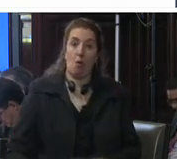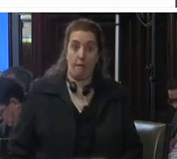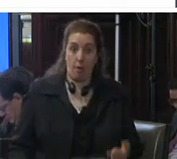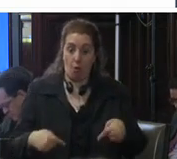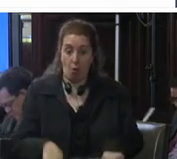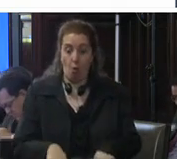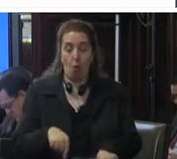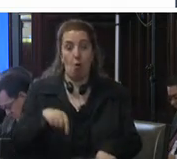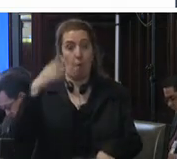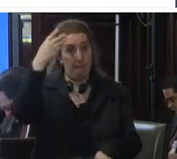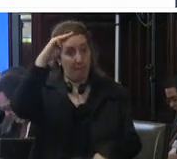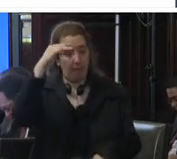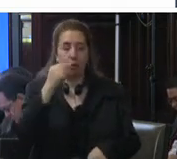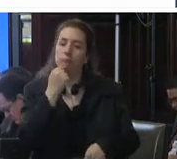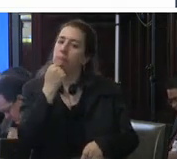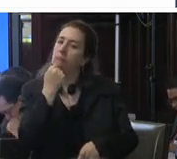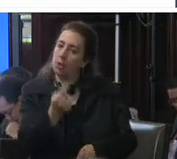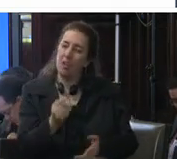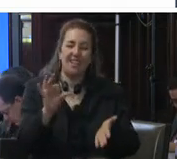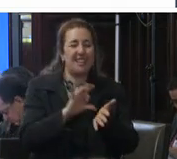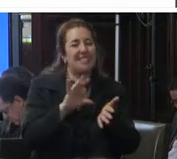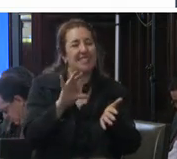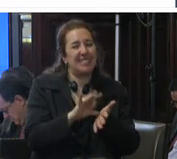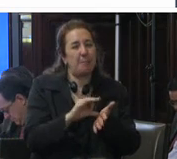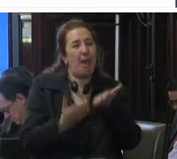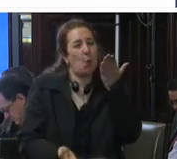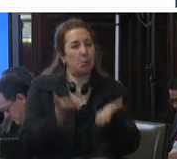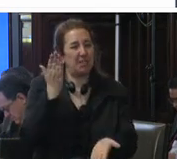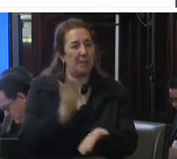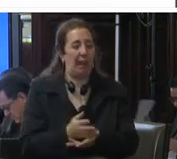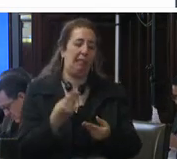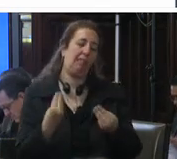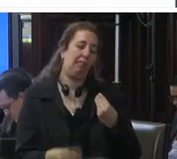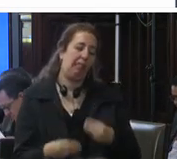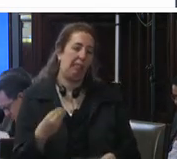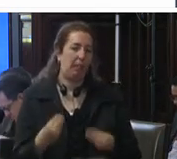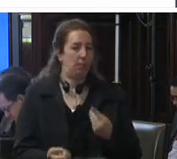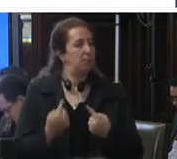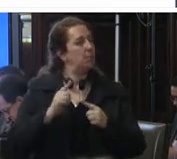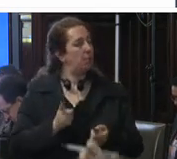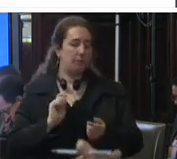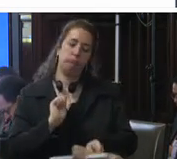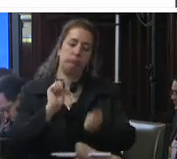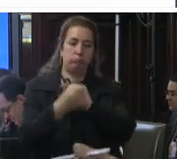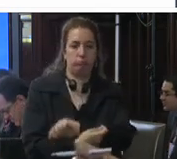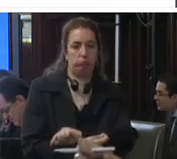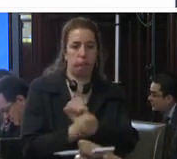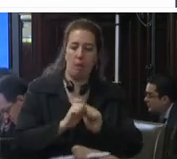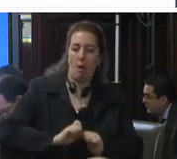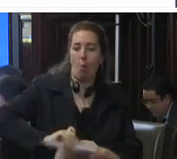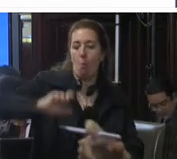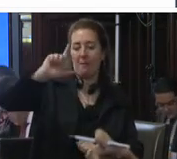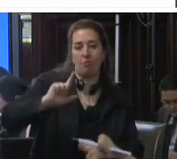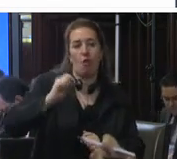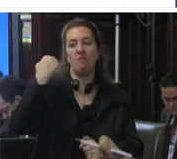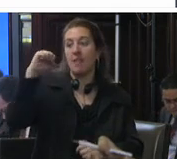sostenido que el sistema de justicia penal es laxo y que debe reformarse para perfeccionarse sostienen que el aumento de la delincuencia tienen como